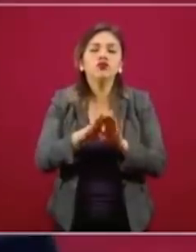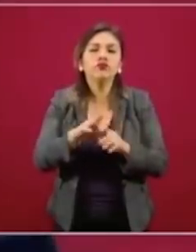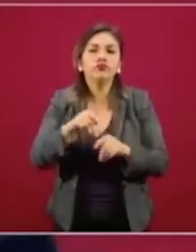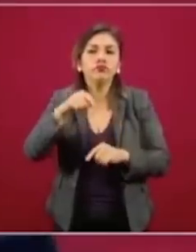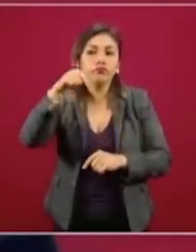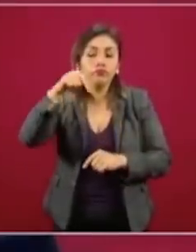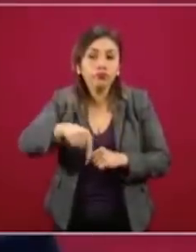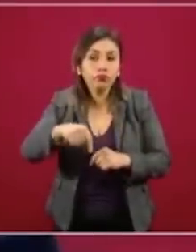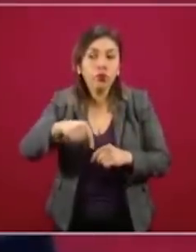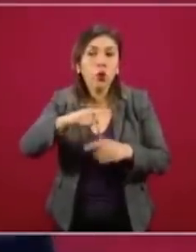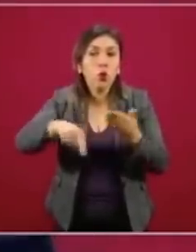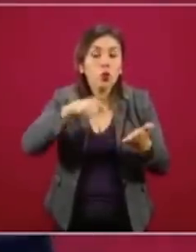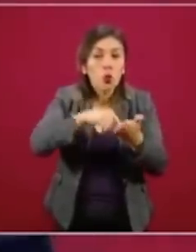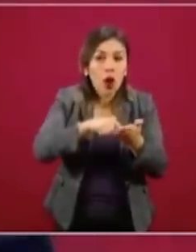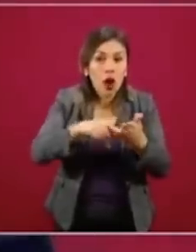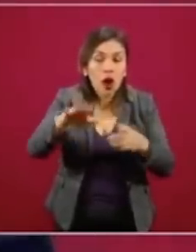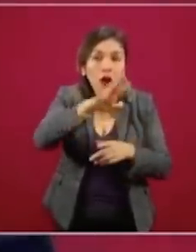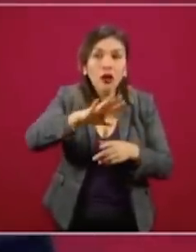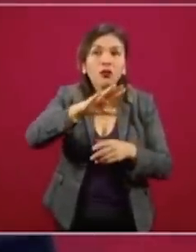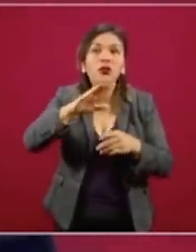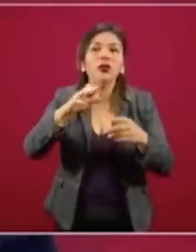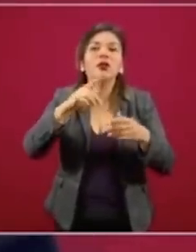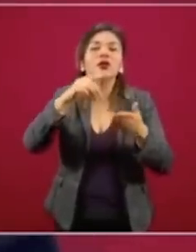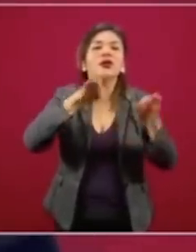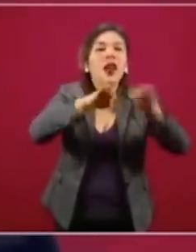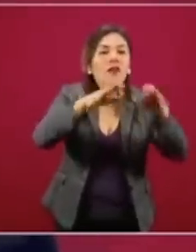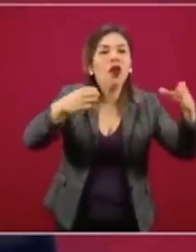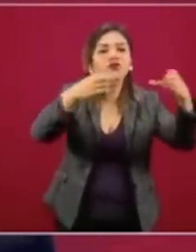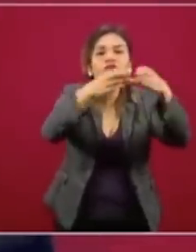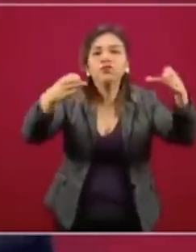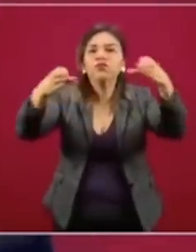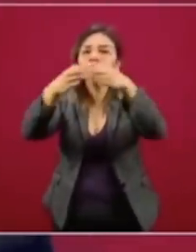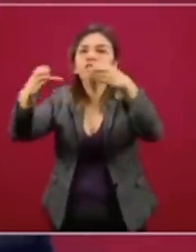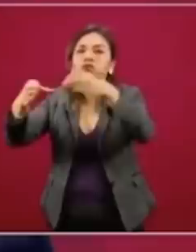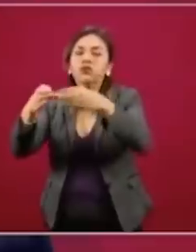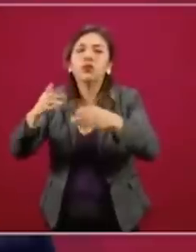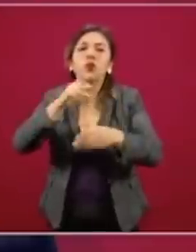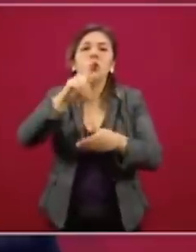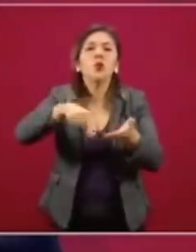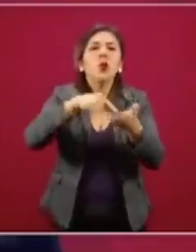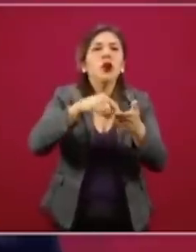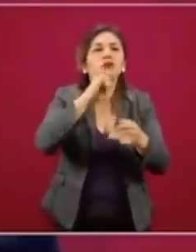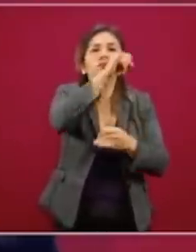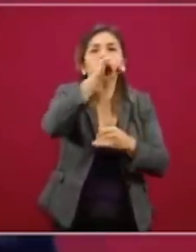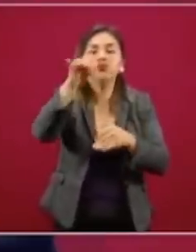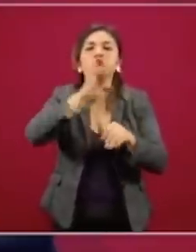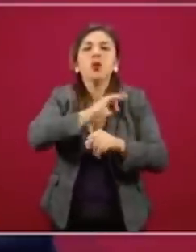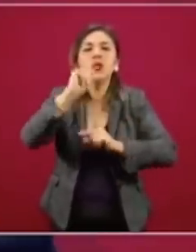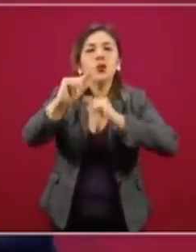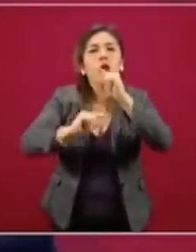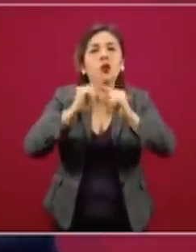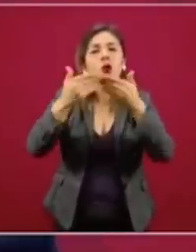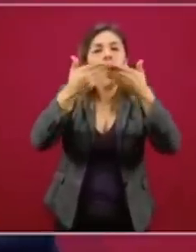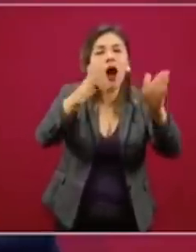como en lo sectorial, es decir, regiones que puedan abrirse,